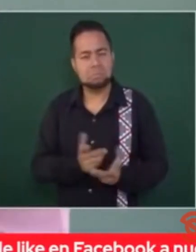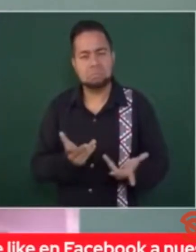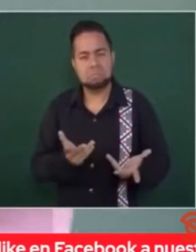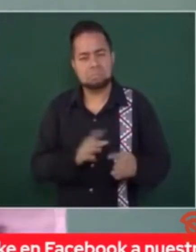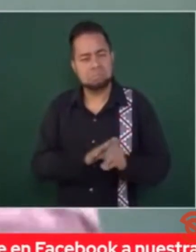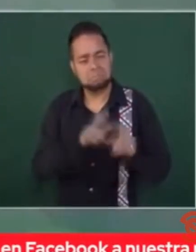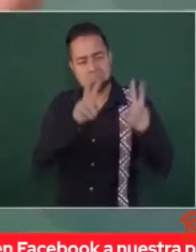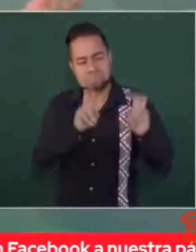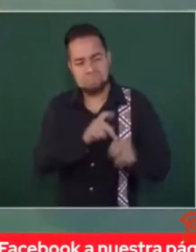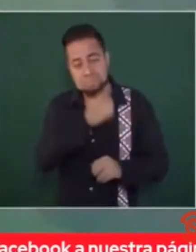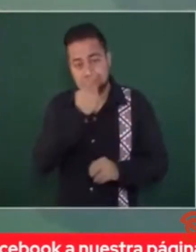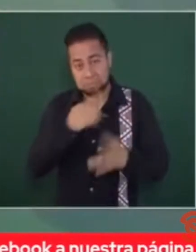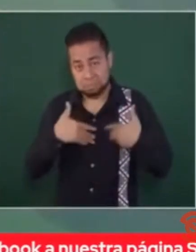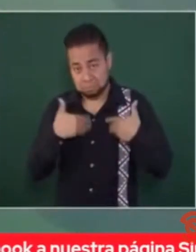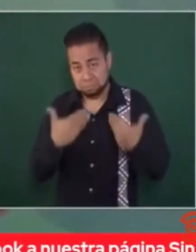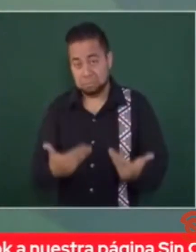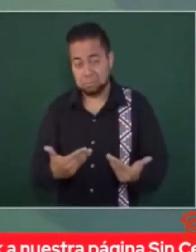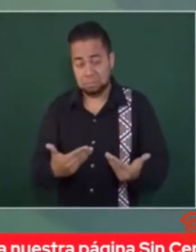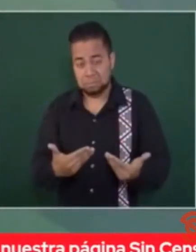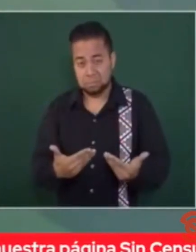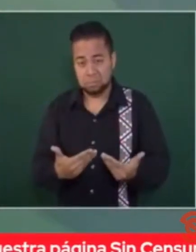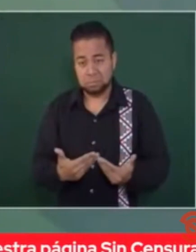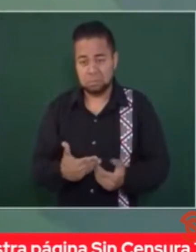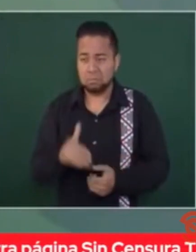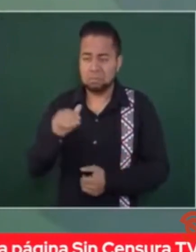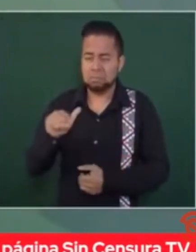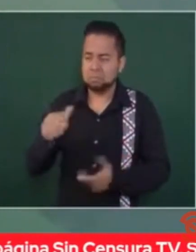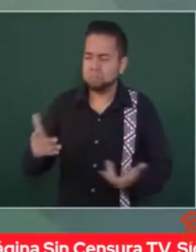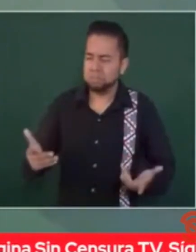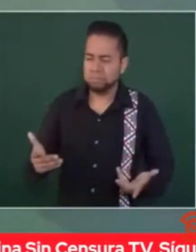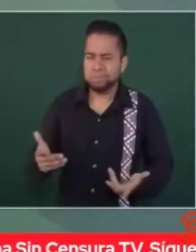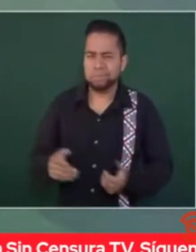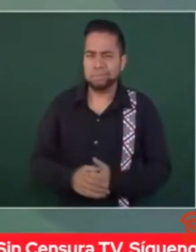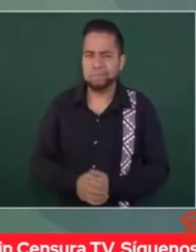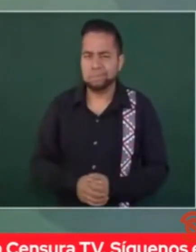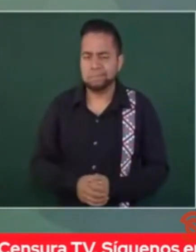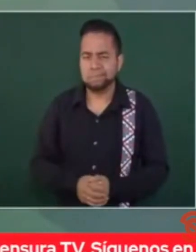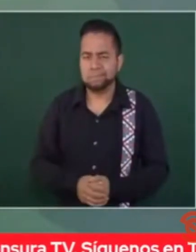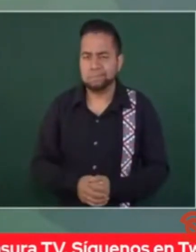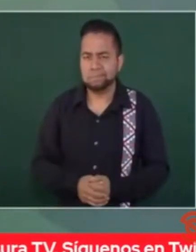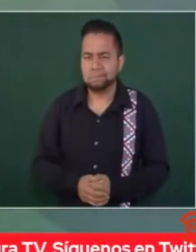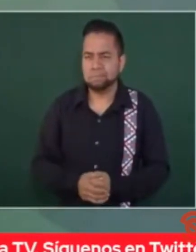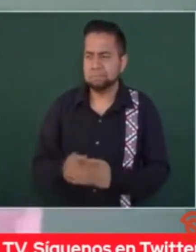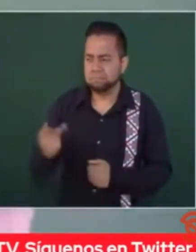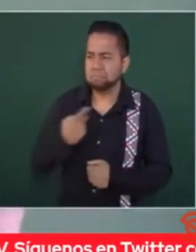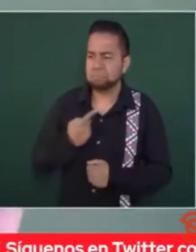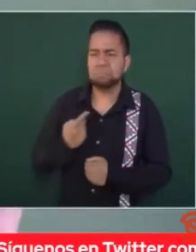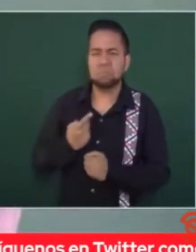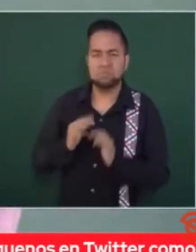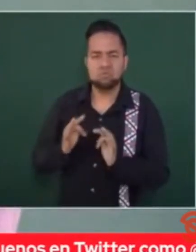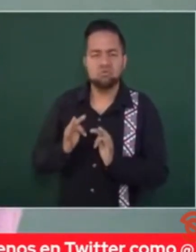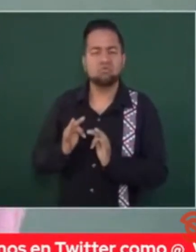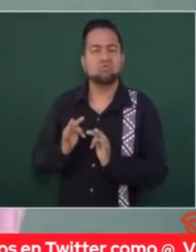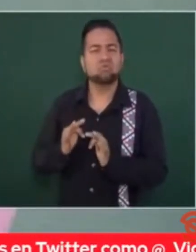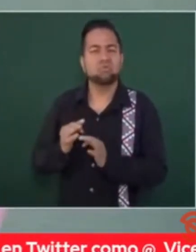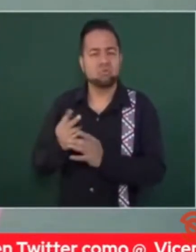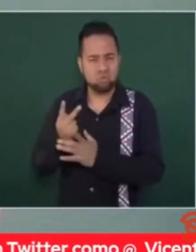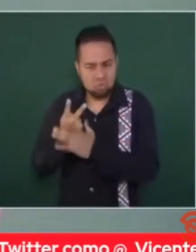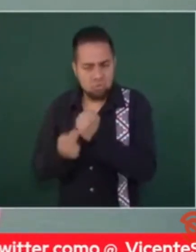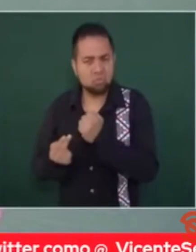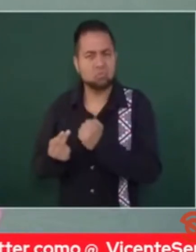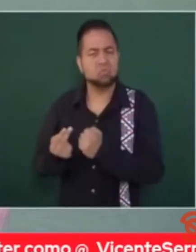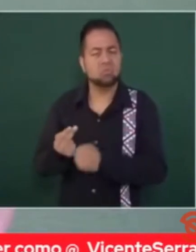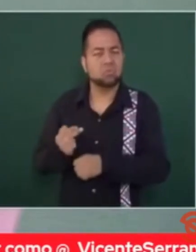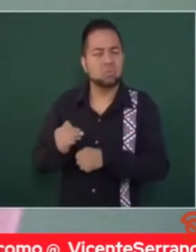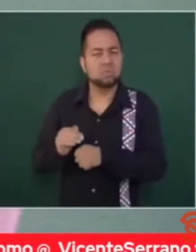cosas, me dijo, es que tenemos que estar juntos porque cada